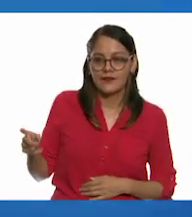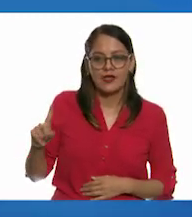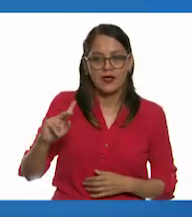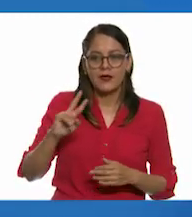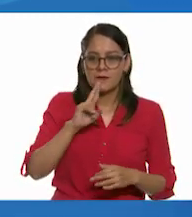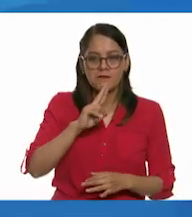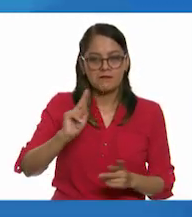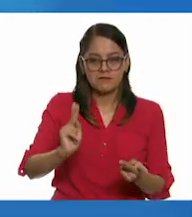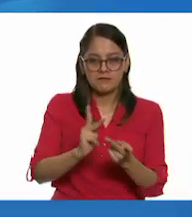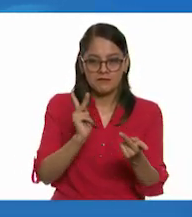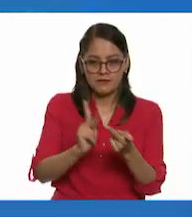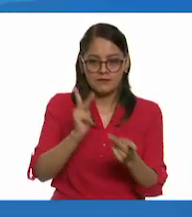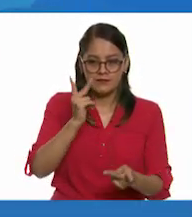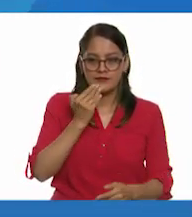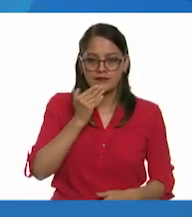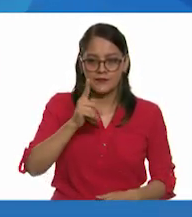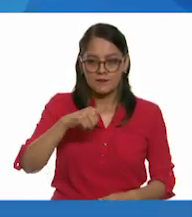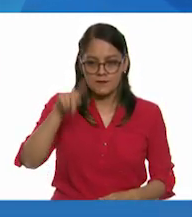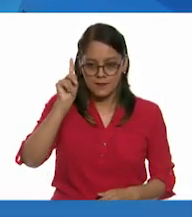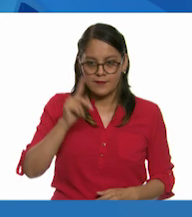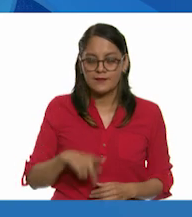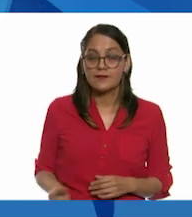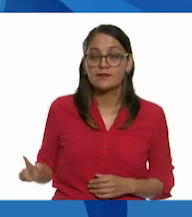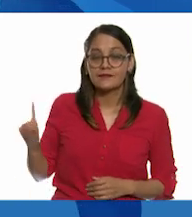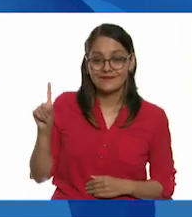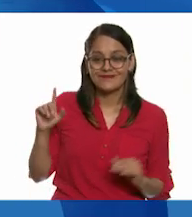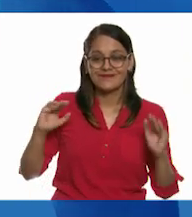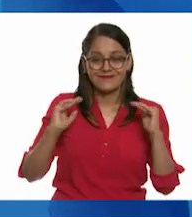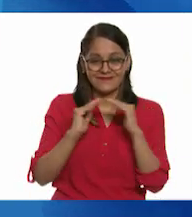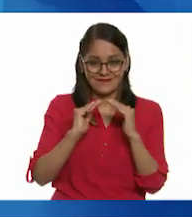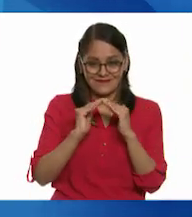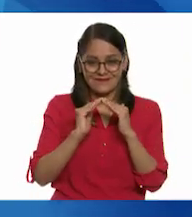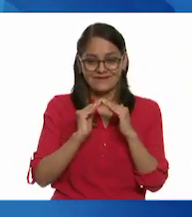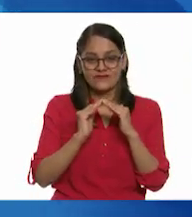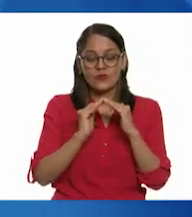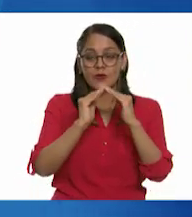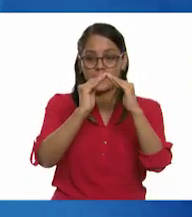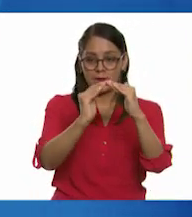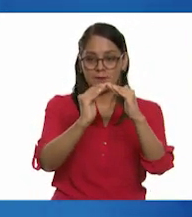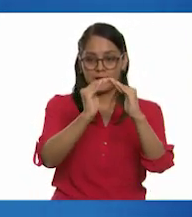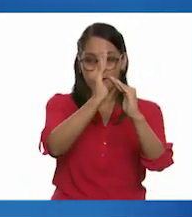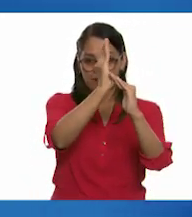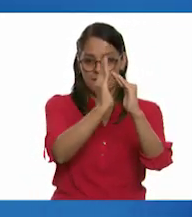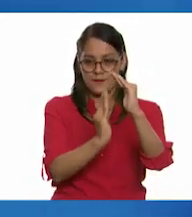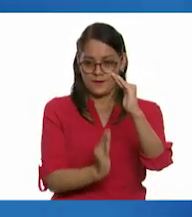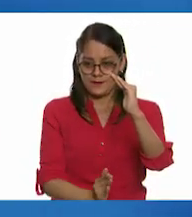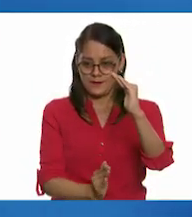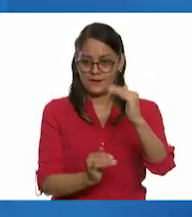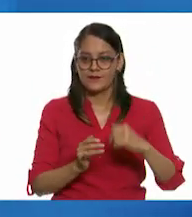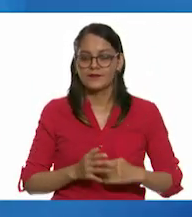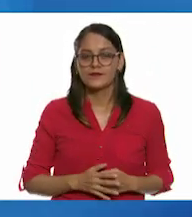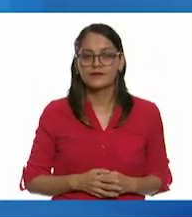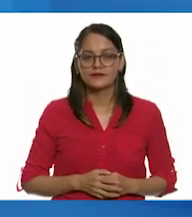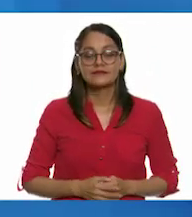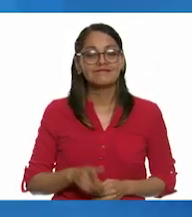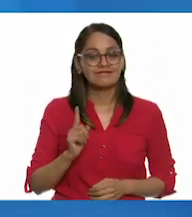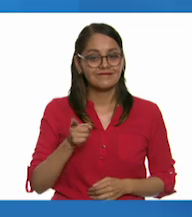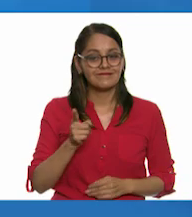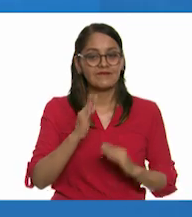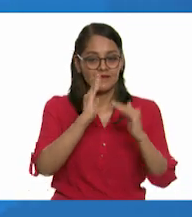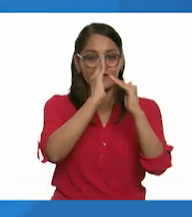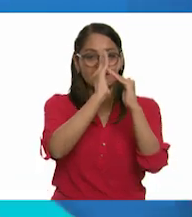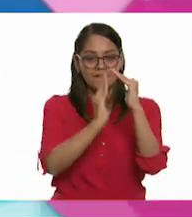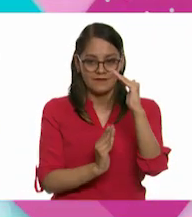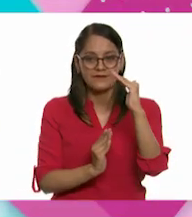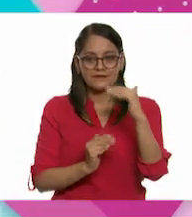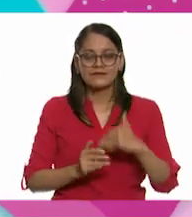correcta. Ahí está la casa con una línea sobre la mitad, ¿verdad? Sí, está justo a la mitad.